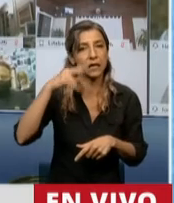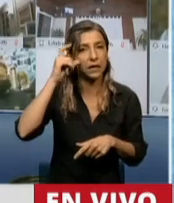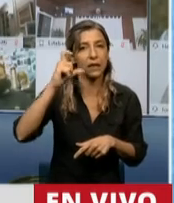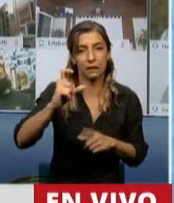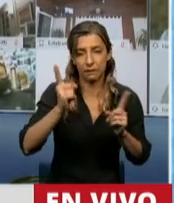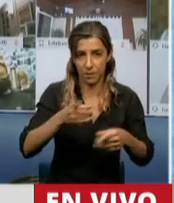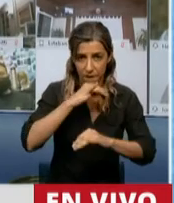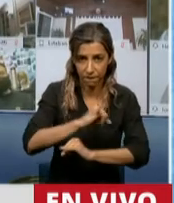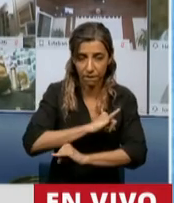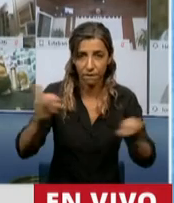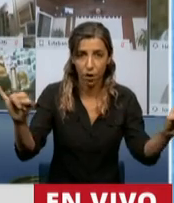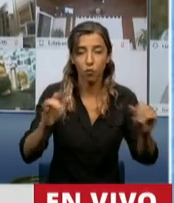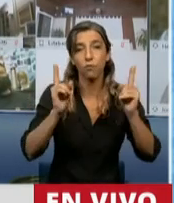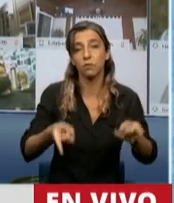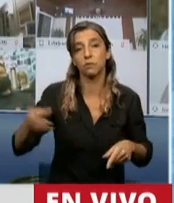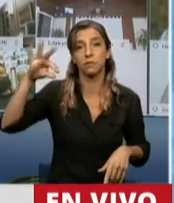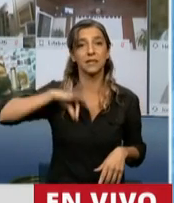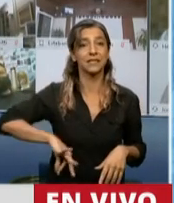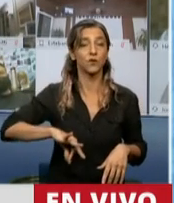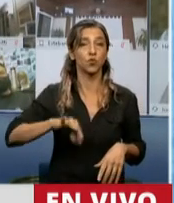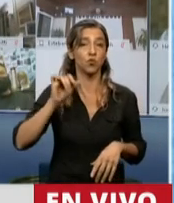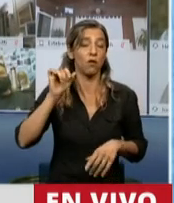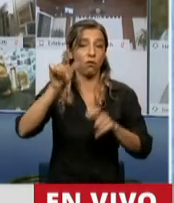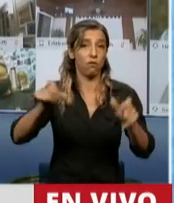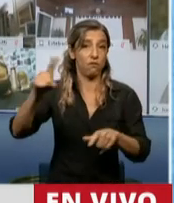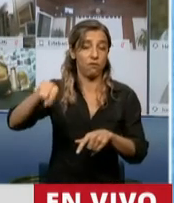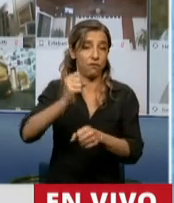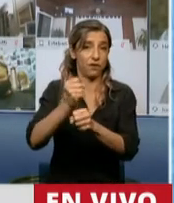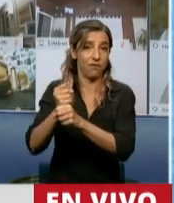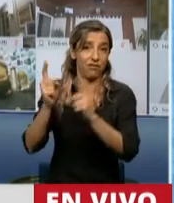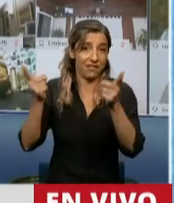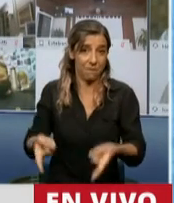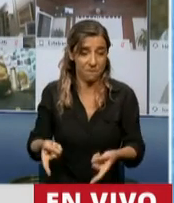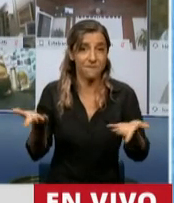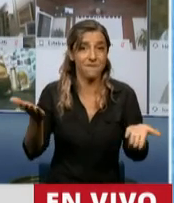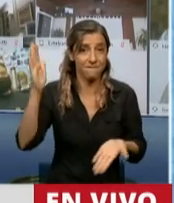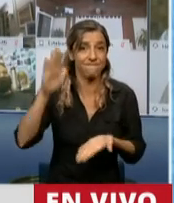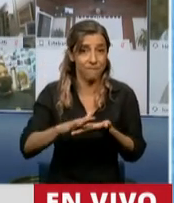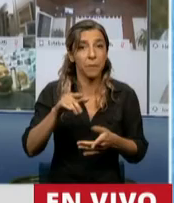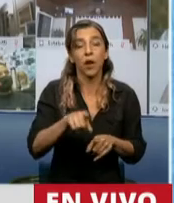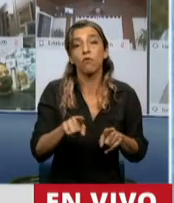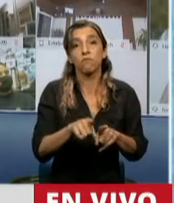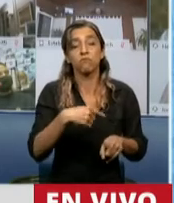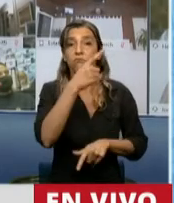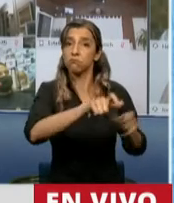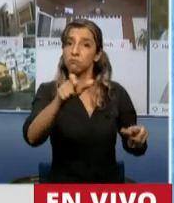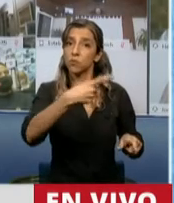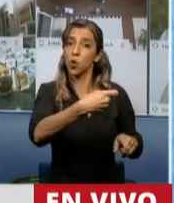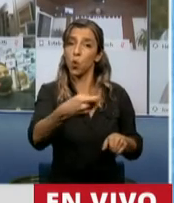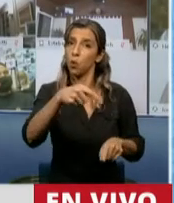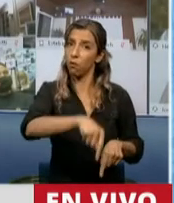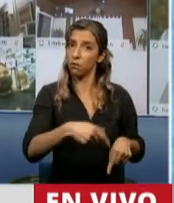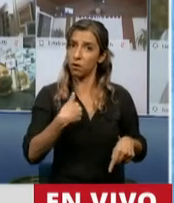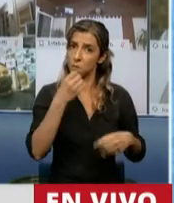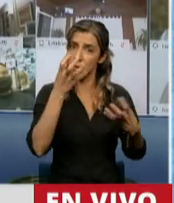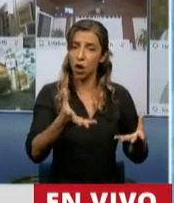aumentos salariales para los activos. Pero en ese contexto, a los jubilados se nos ha puesto adelante la prioridad